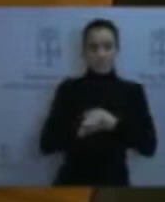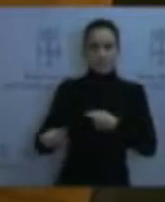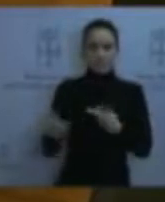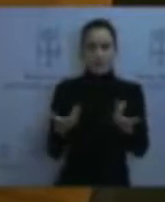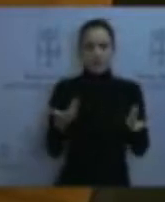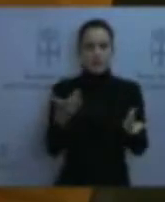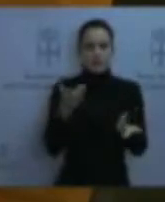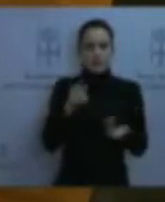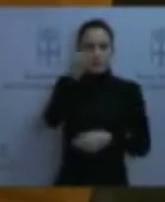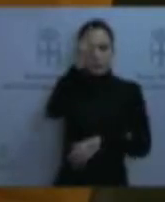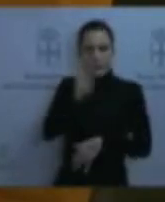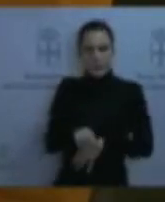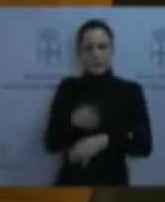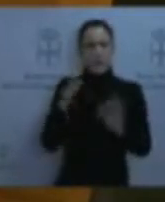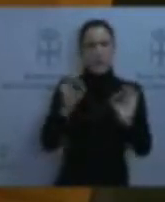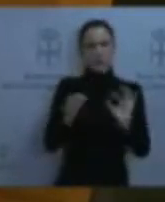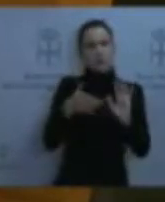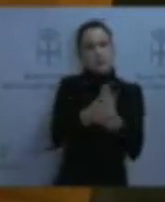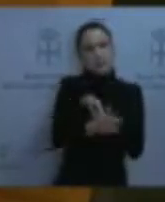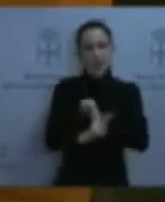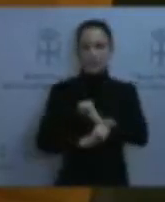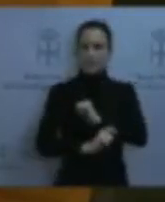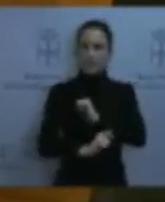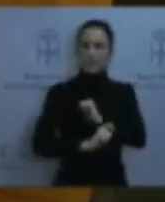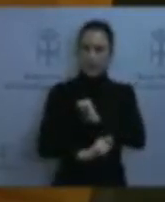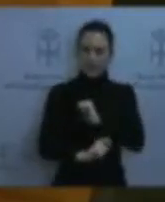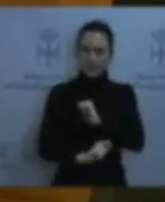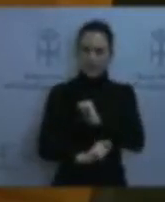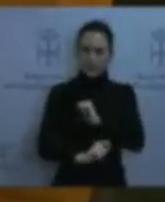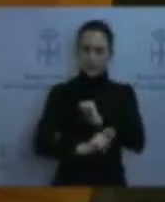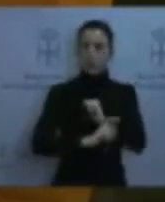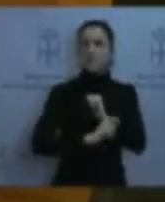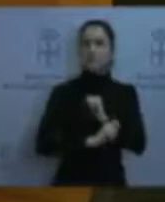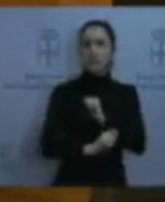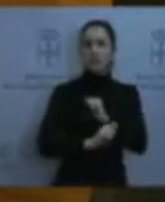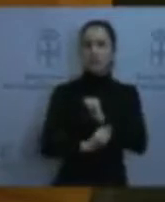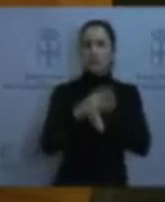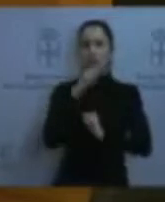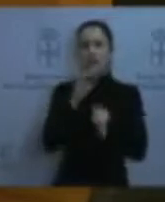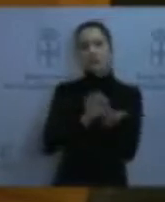para dar un servicio adecuado a la gente.